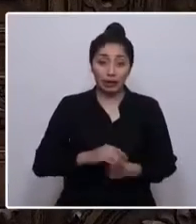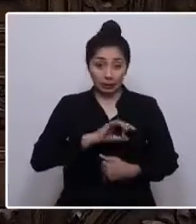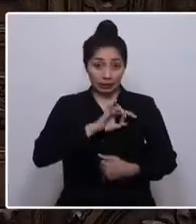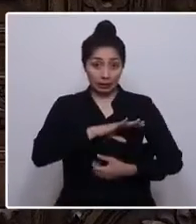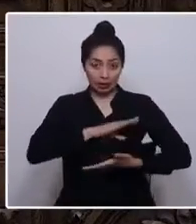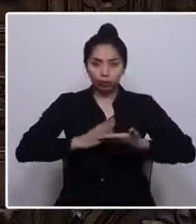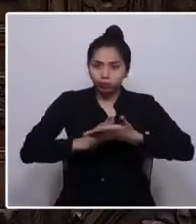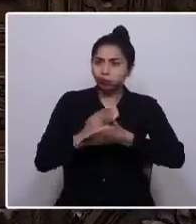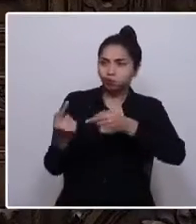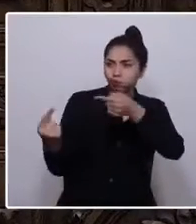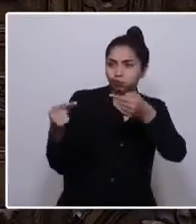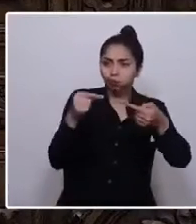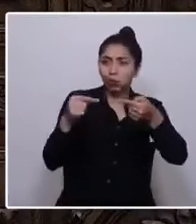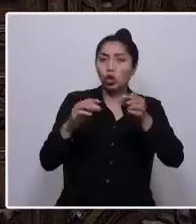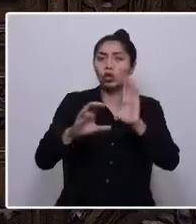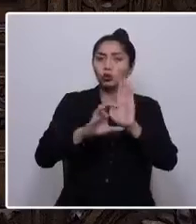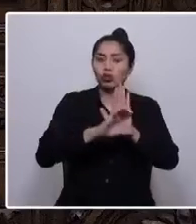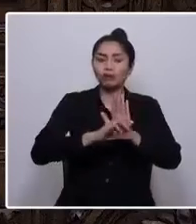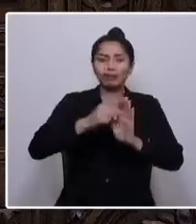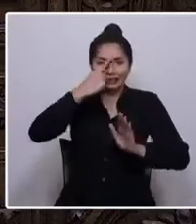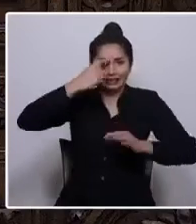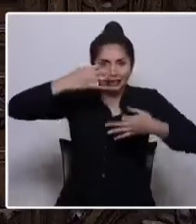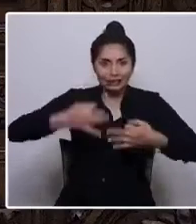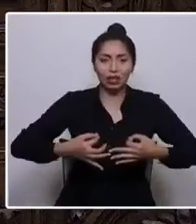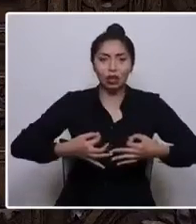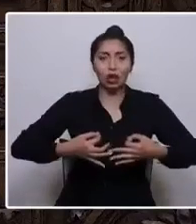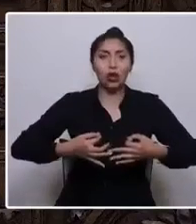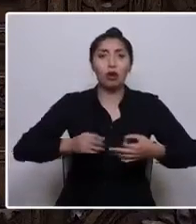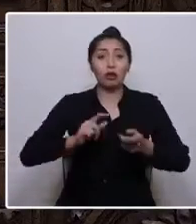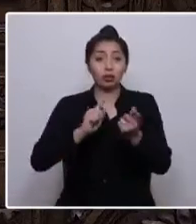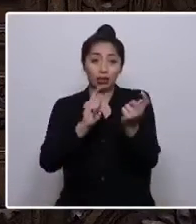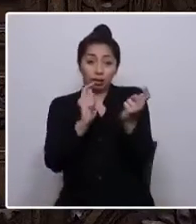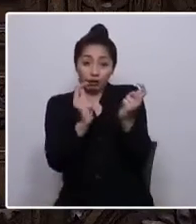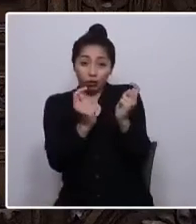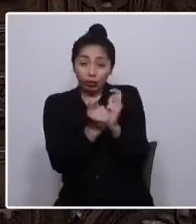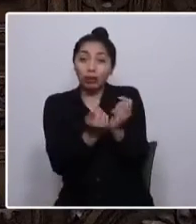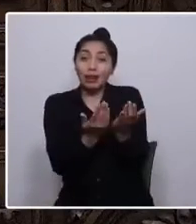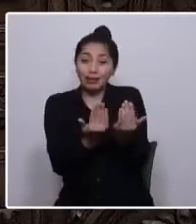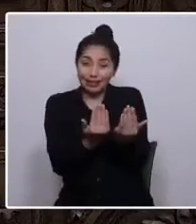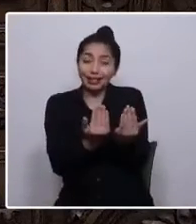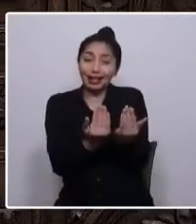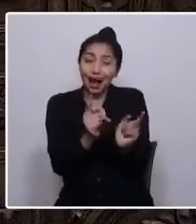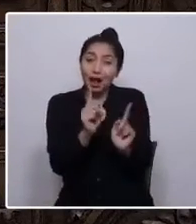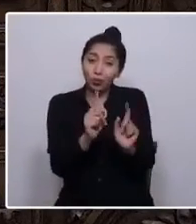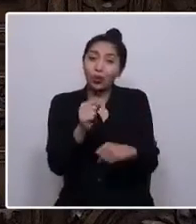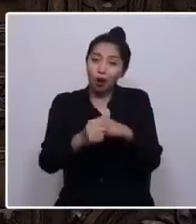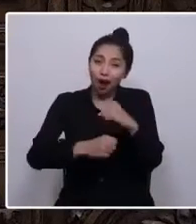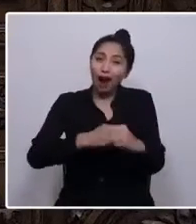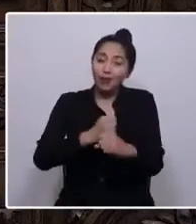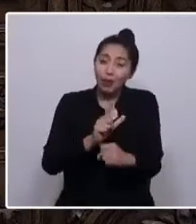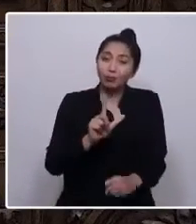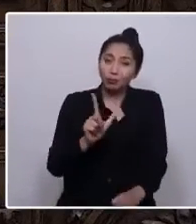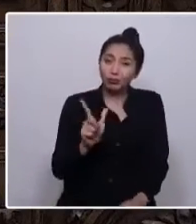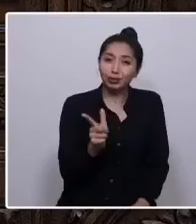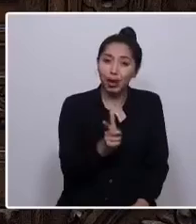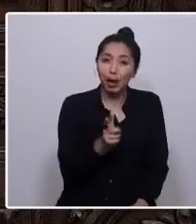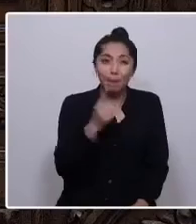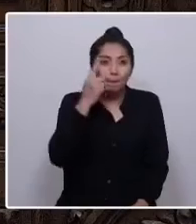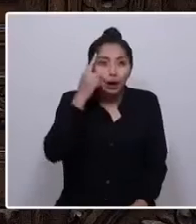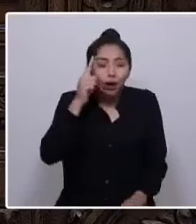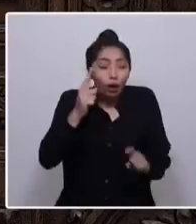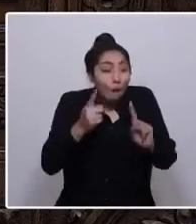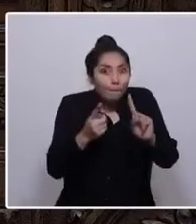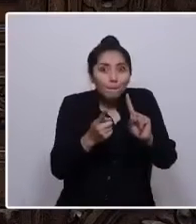constitucional en serio. Las transformaciones requerirán un par de años. No obstante, por primera